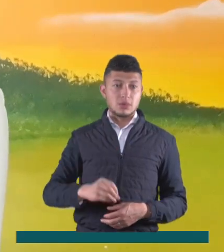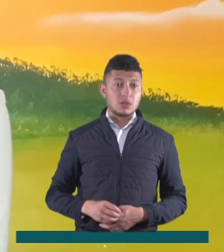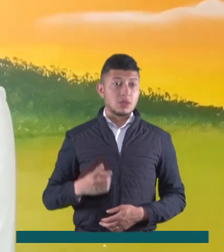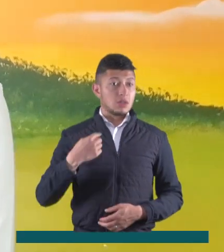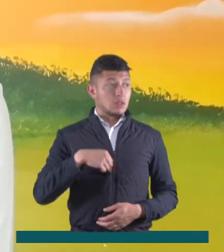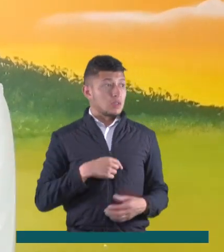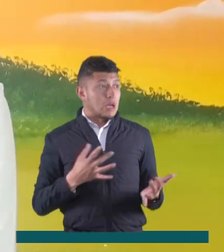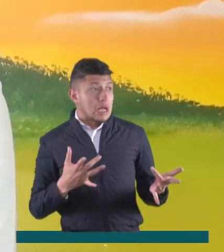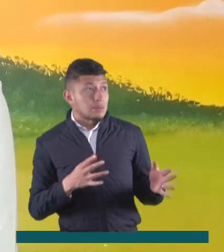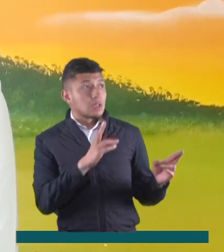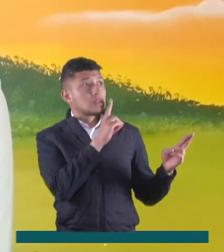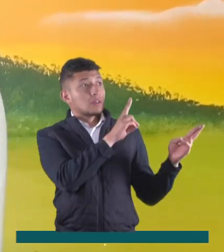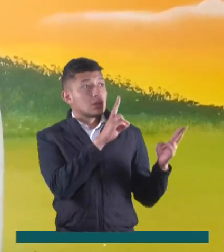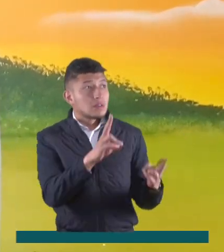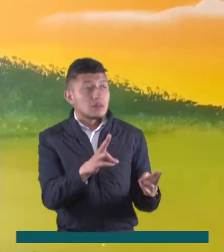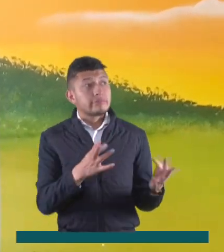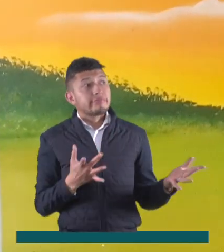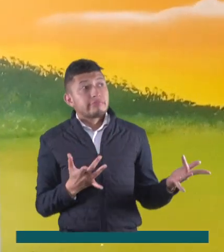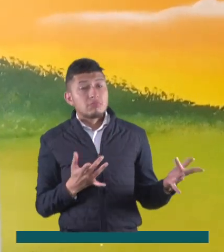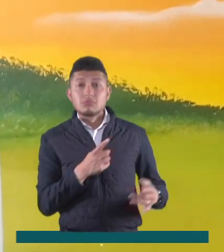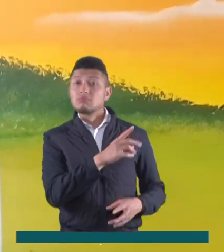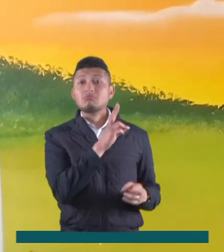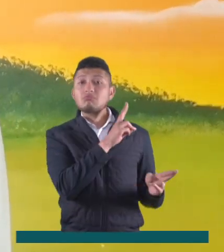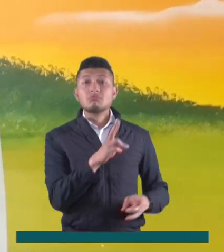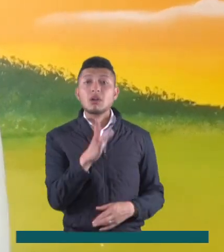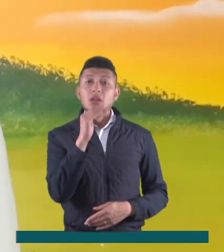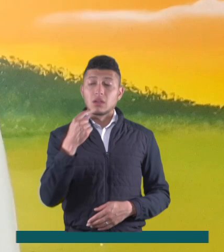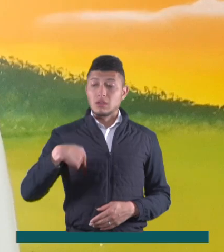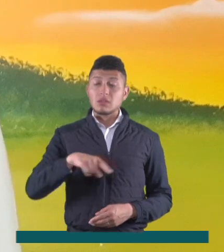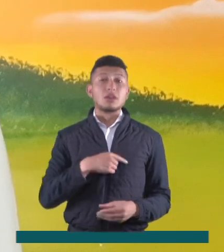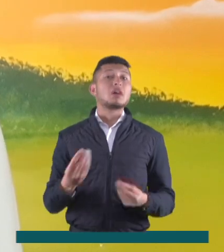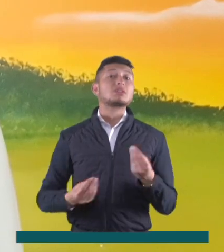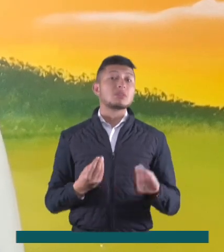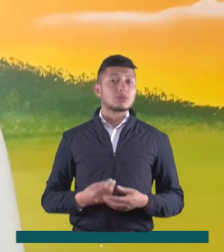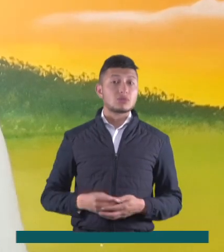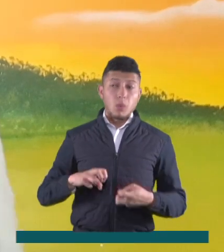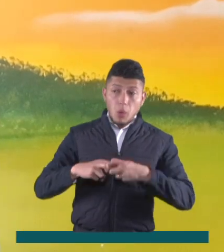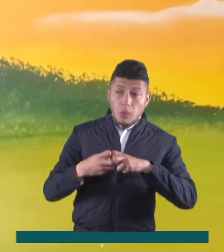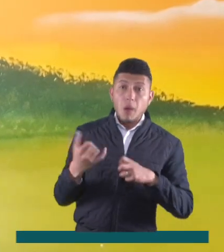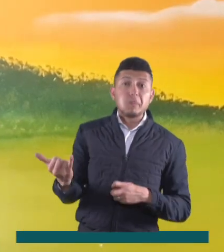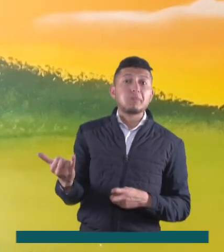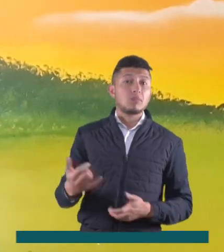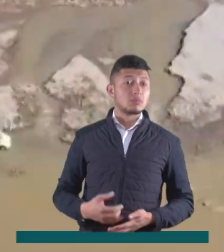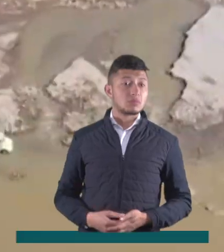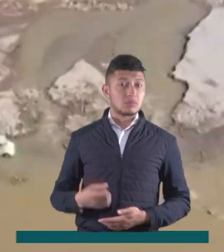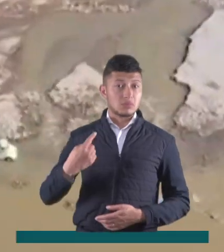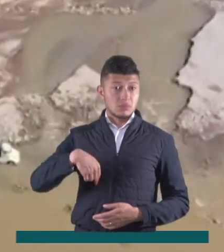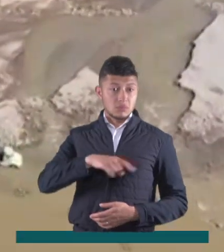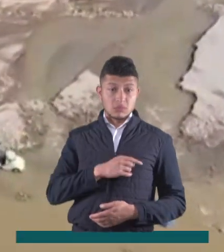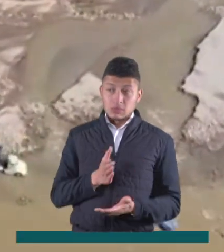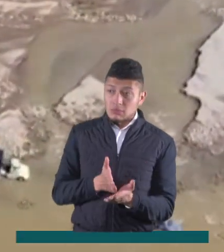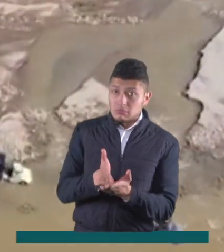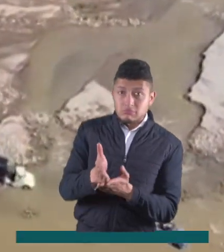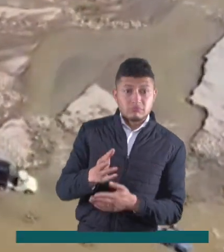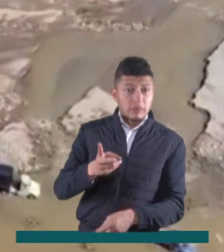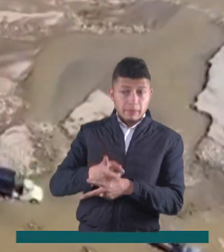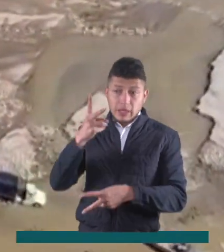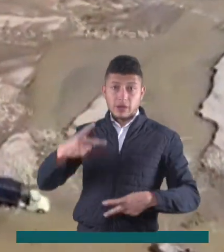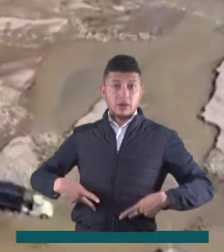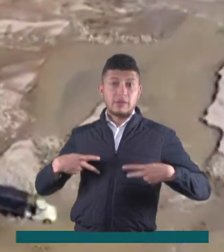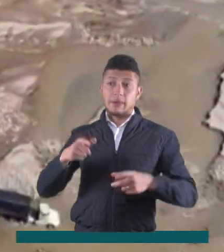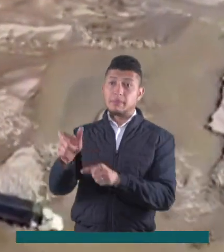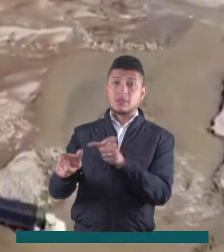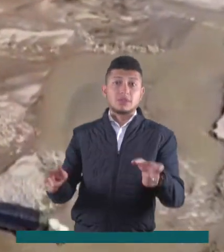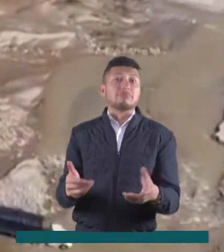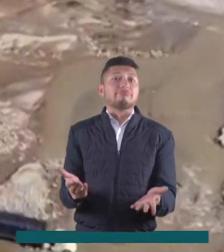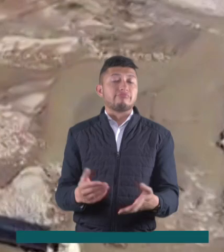quien debe responder legalmente lo haga y si no lo hace, ¿qué? ¿Qué vamos a hacer nosotros? Que tenemos el problema directo, que estamos poniendo cada segundo en